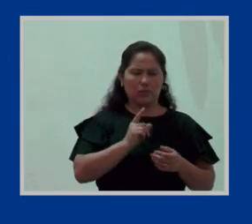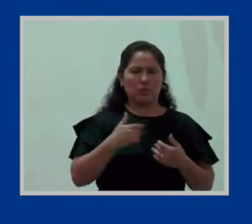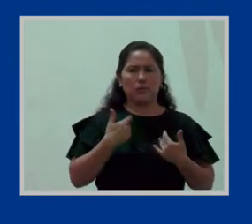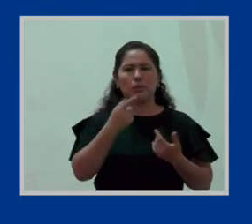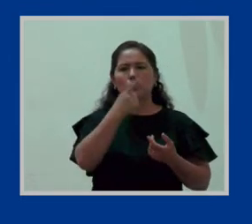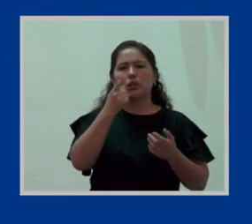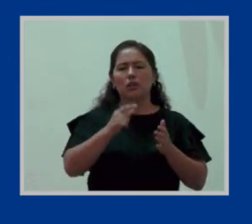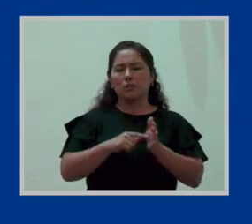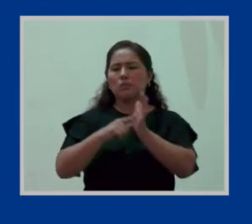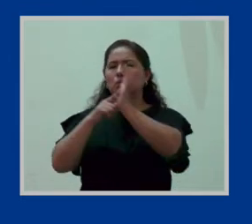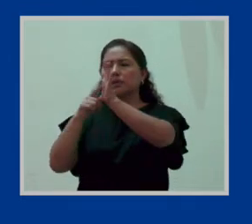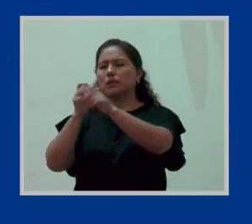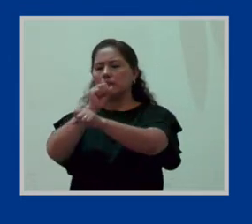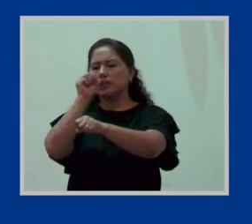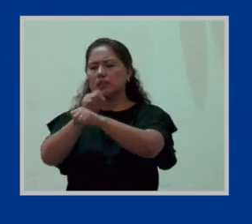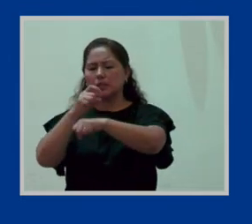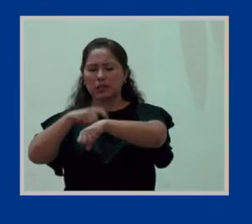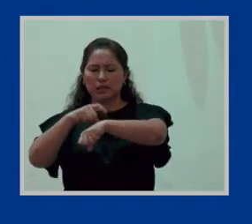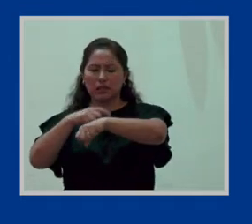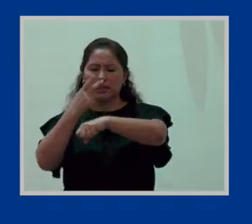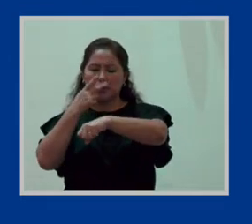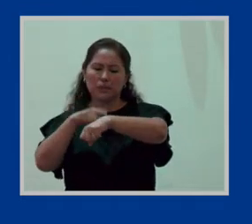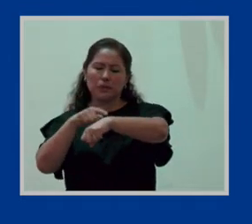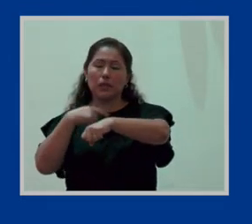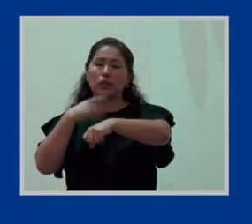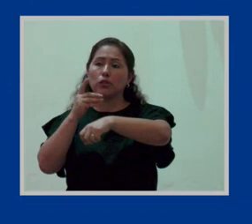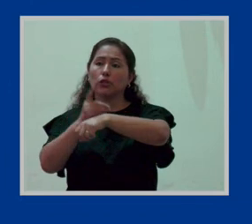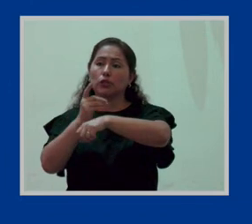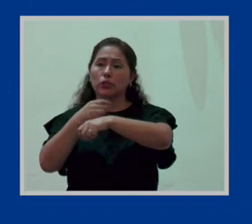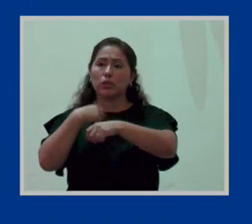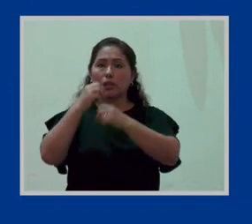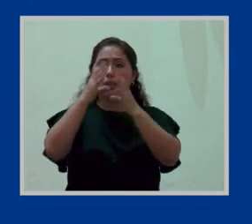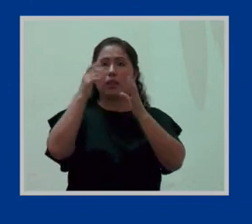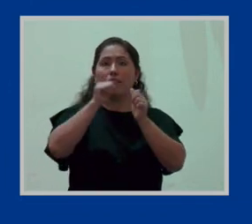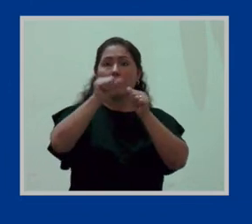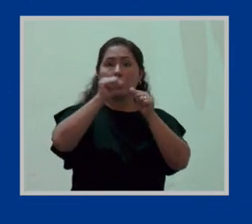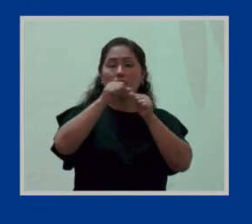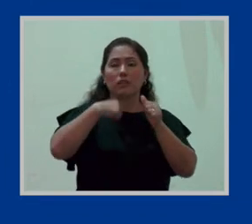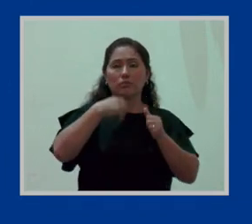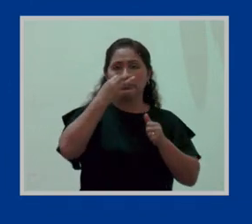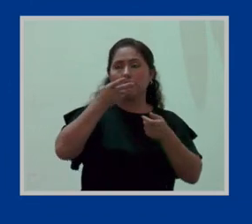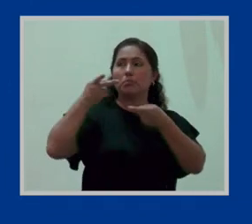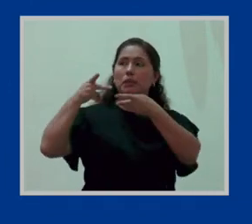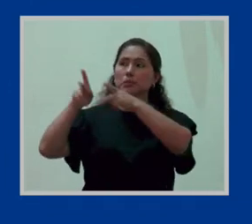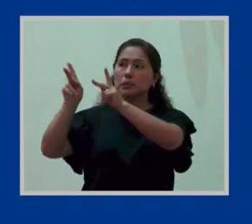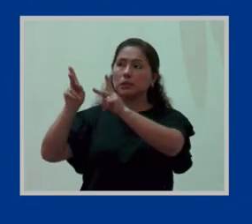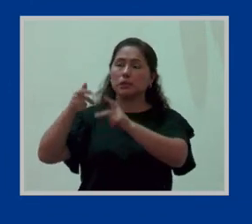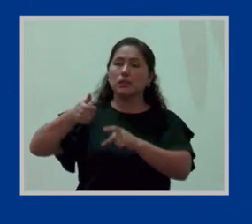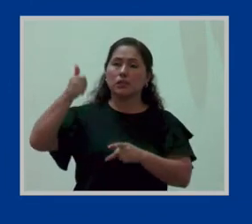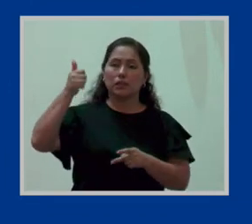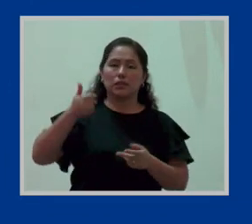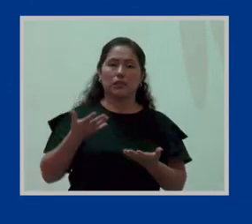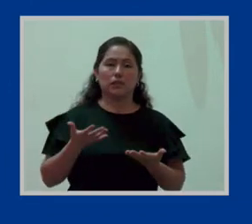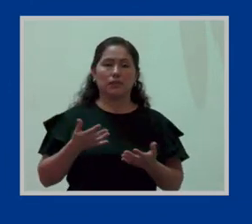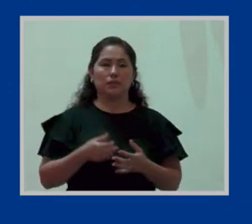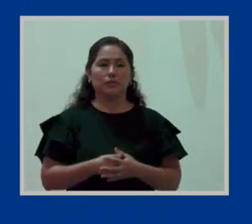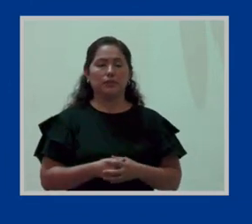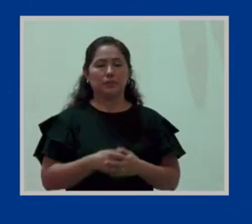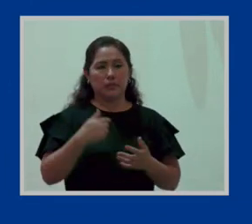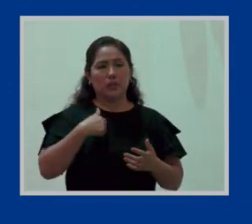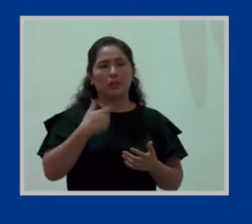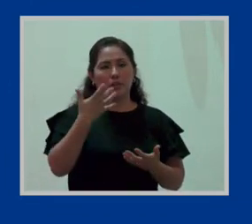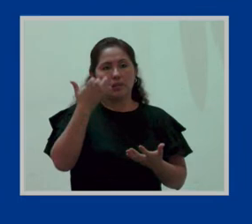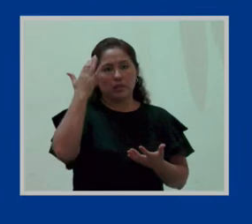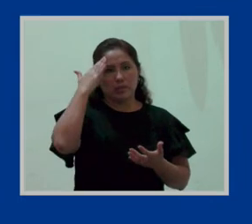Le bastaría con que yo muestre que tengo la cita médica ese día y luego una simple tique de atención de que, pues sí, Estuve,